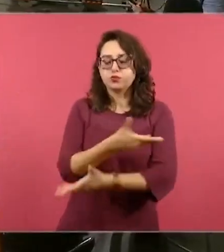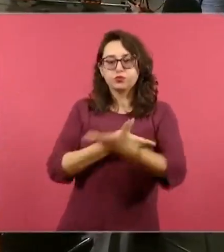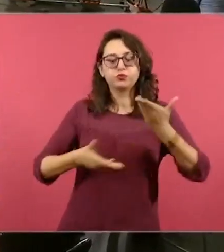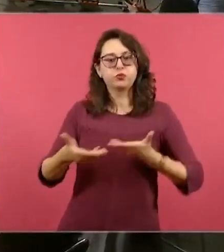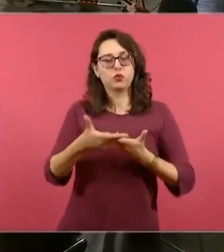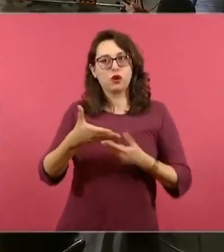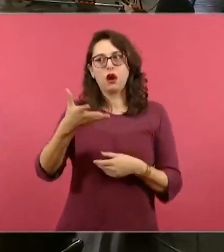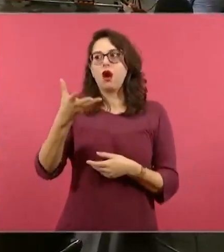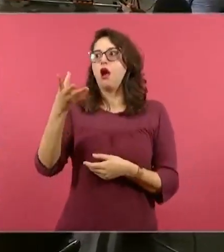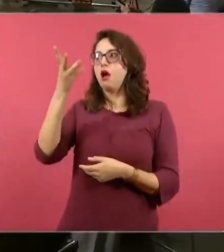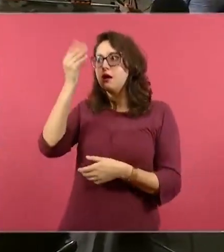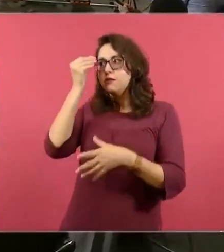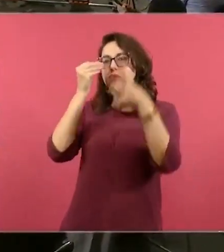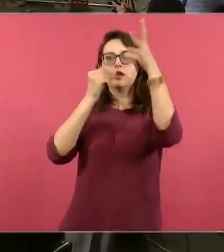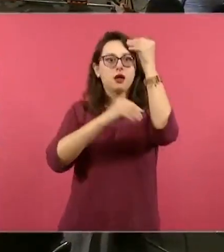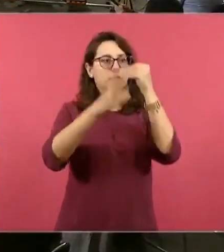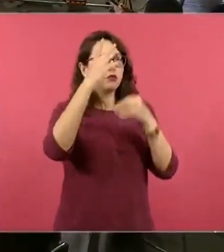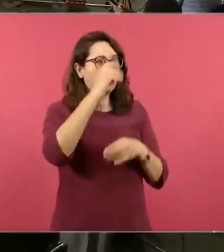favor.